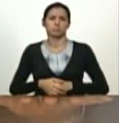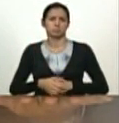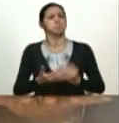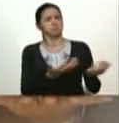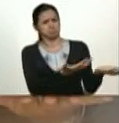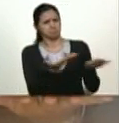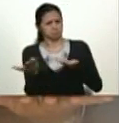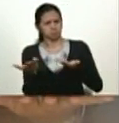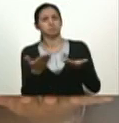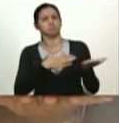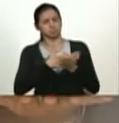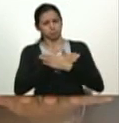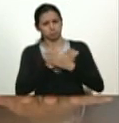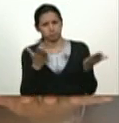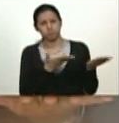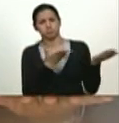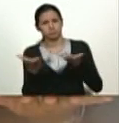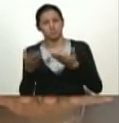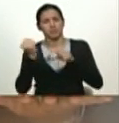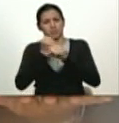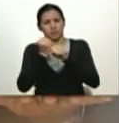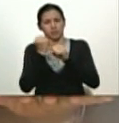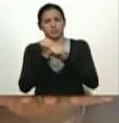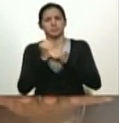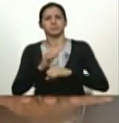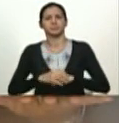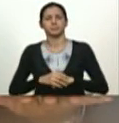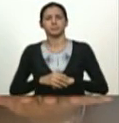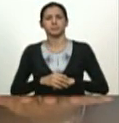trabajo vamos a darle